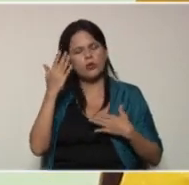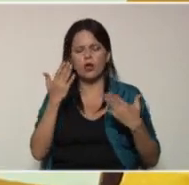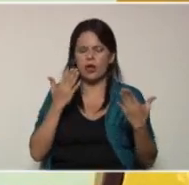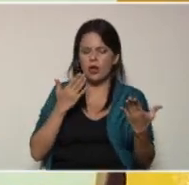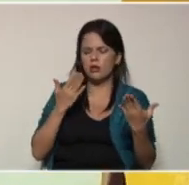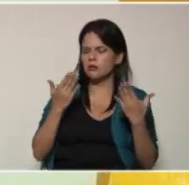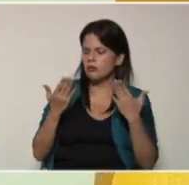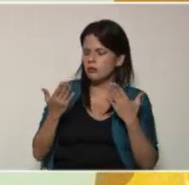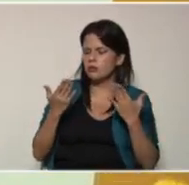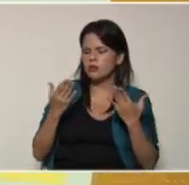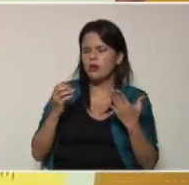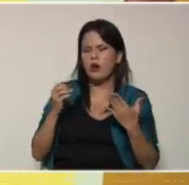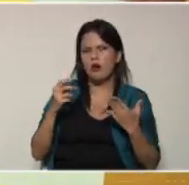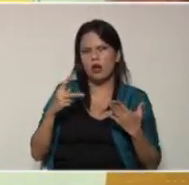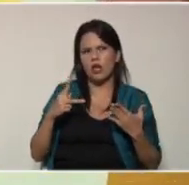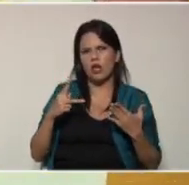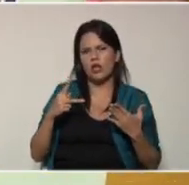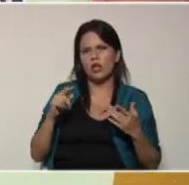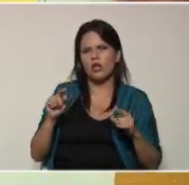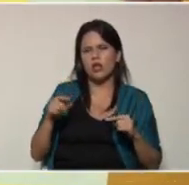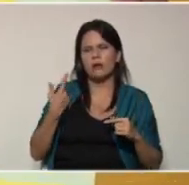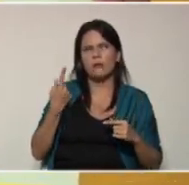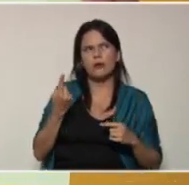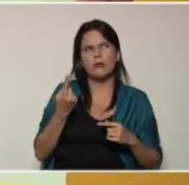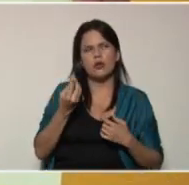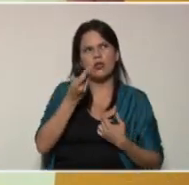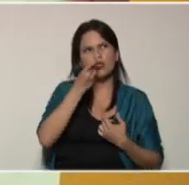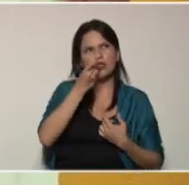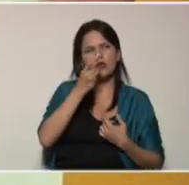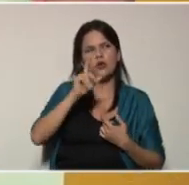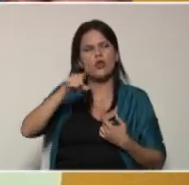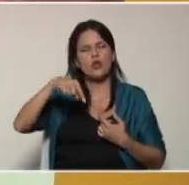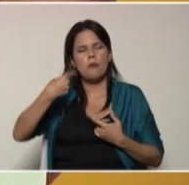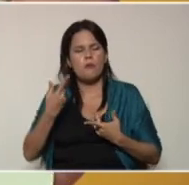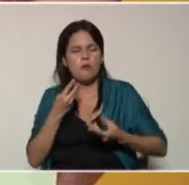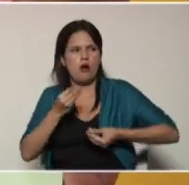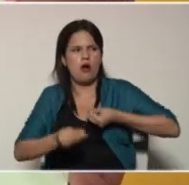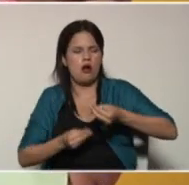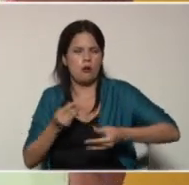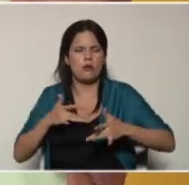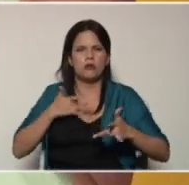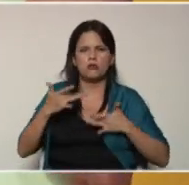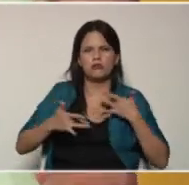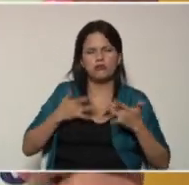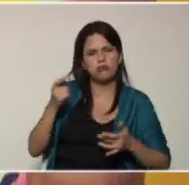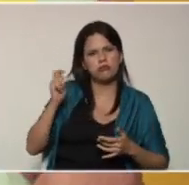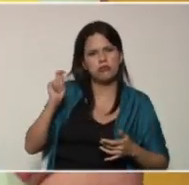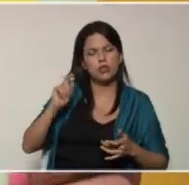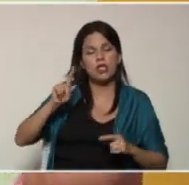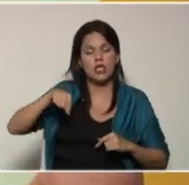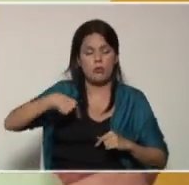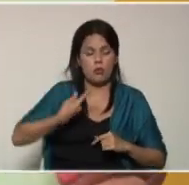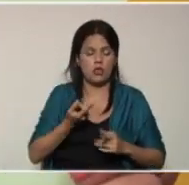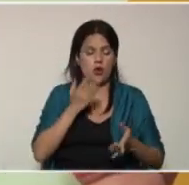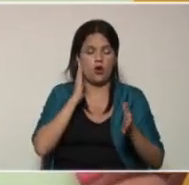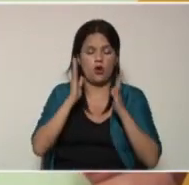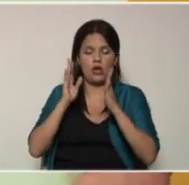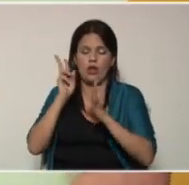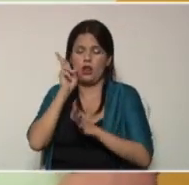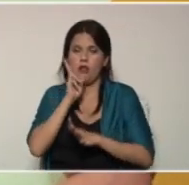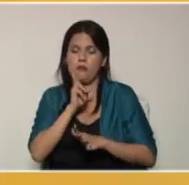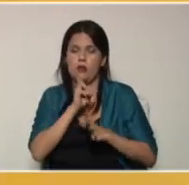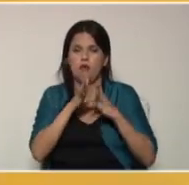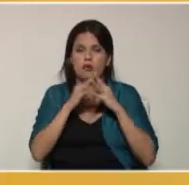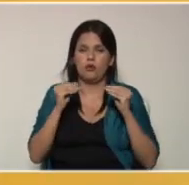temporales a ok, voy a desayunar, luego hago mi actividad pedagógica y luego tengo que ordenar. Para